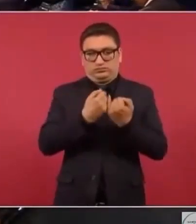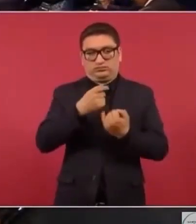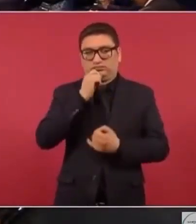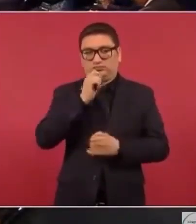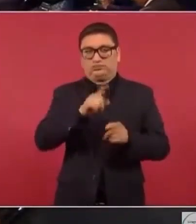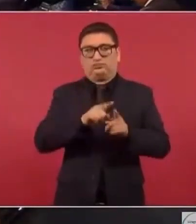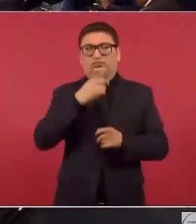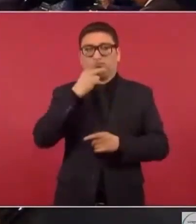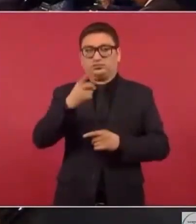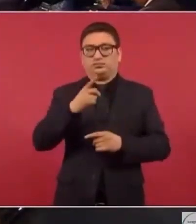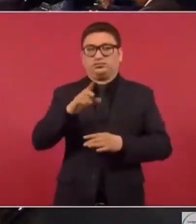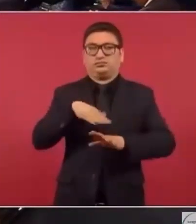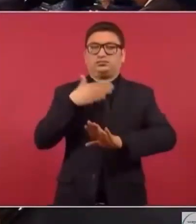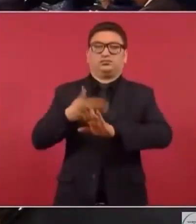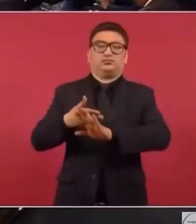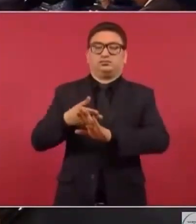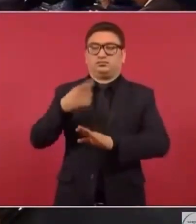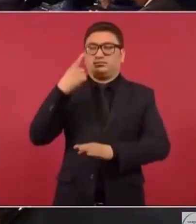anti-mexicano.